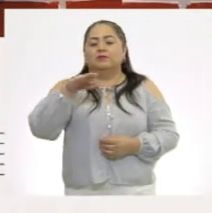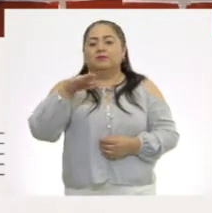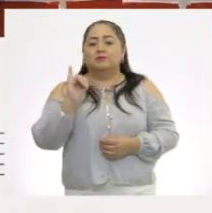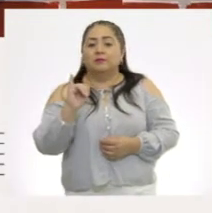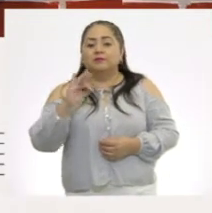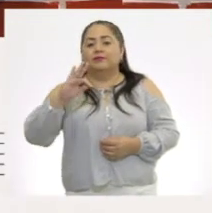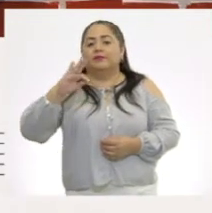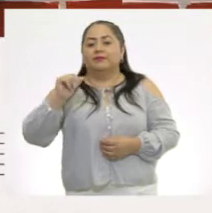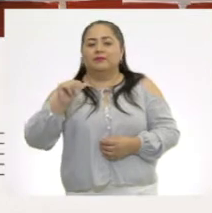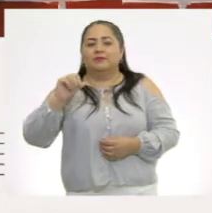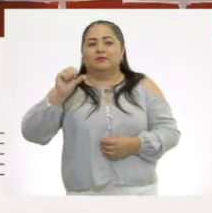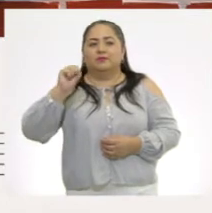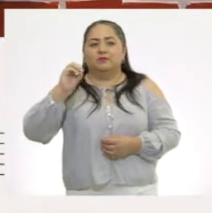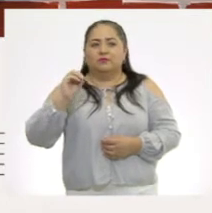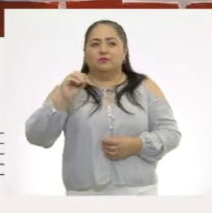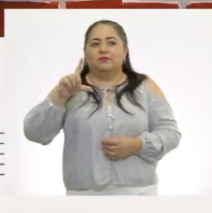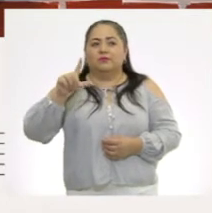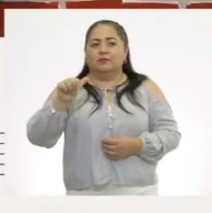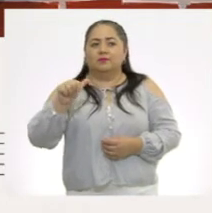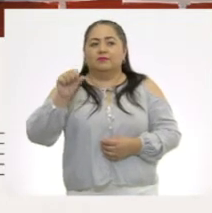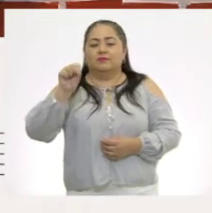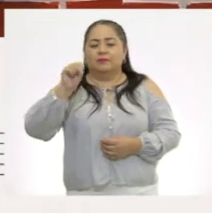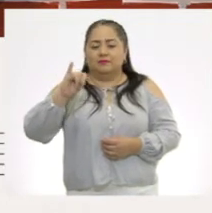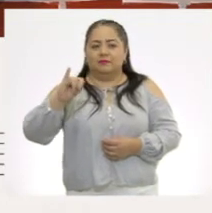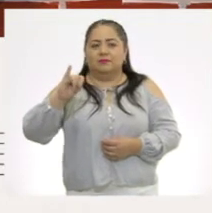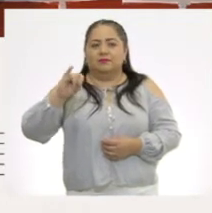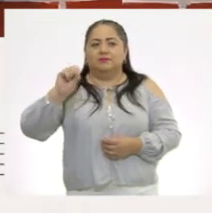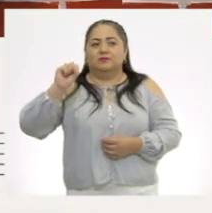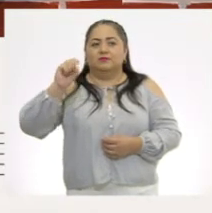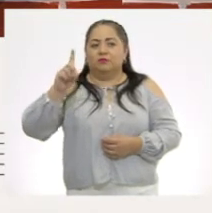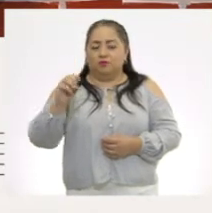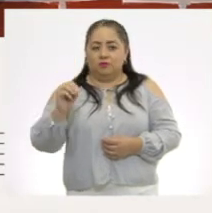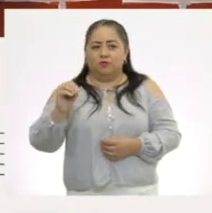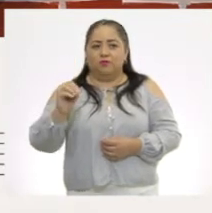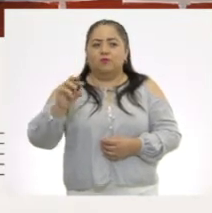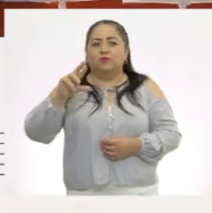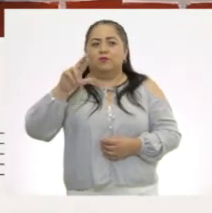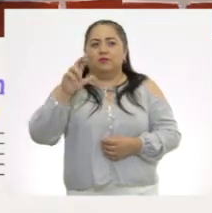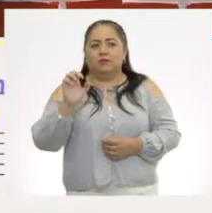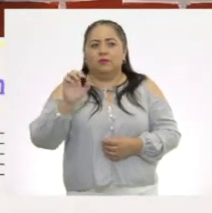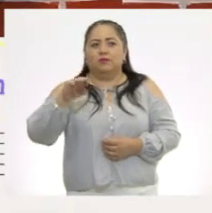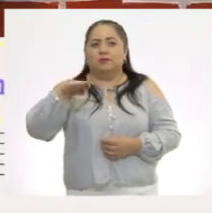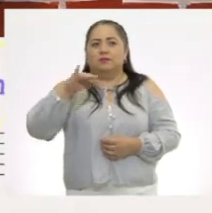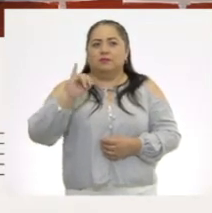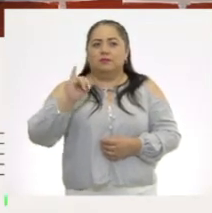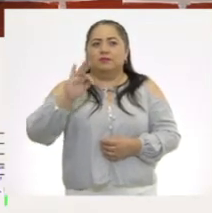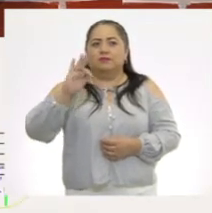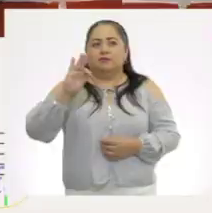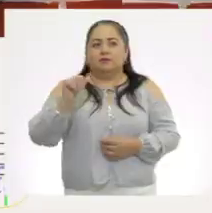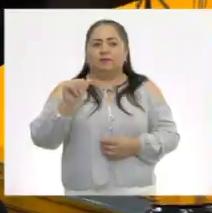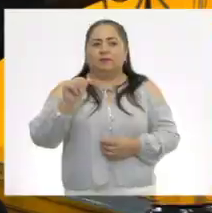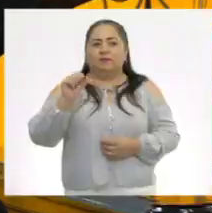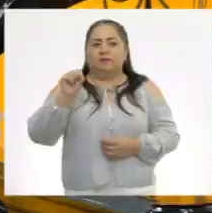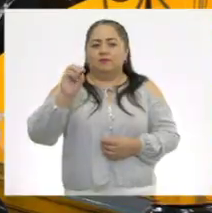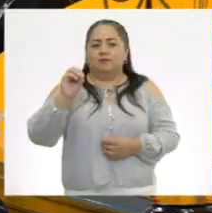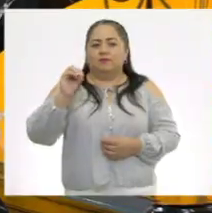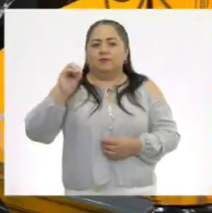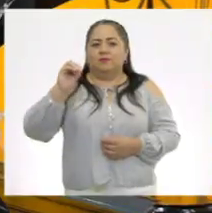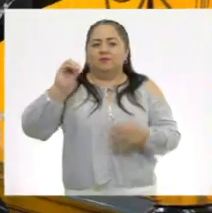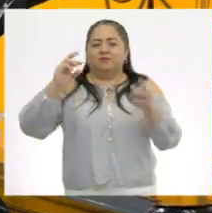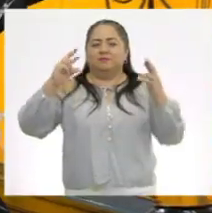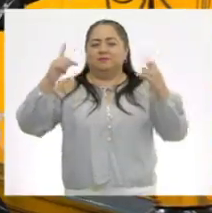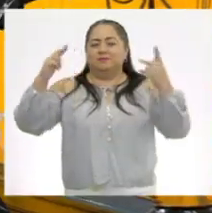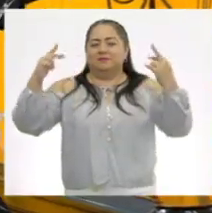fa, sol, la, si, do, re, mi, fa, fa.